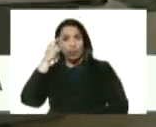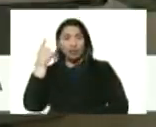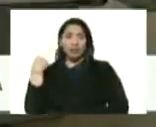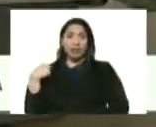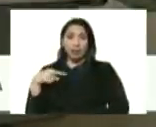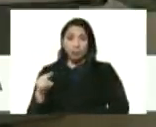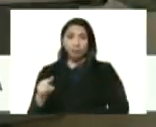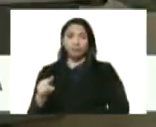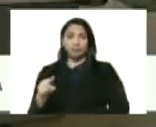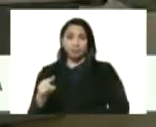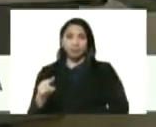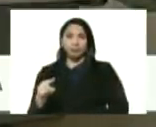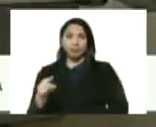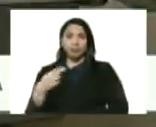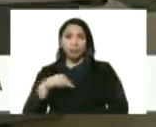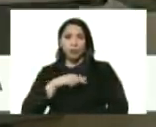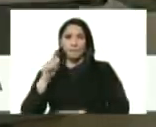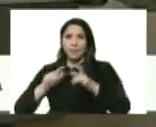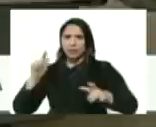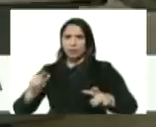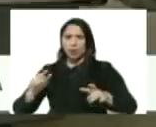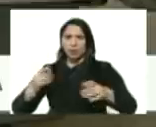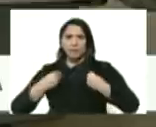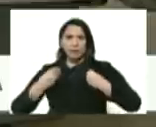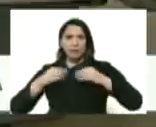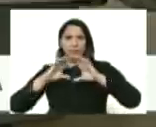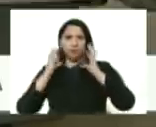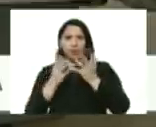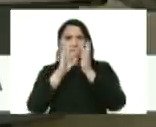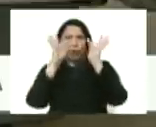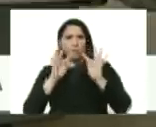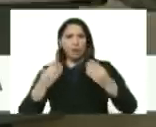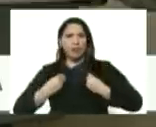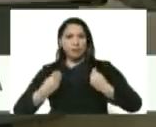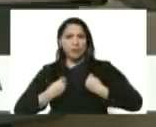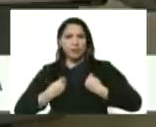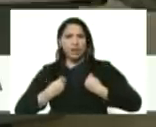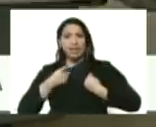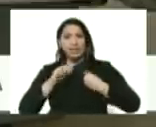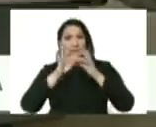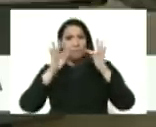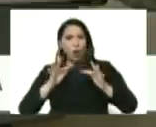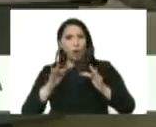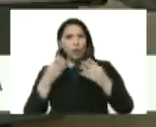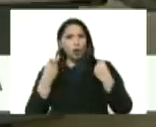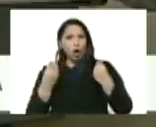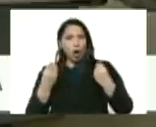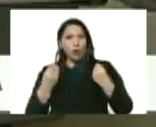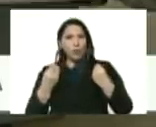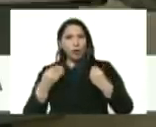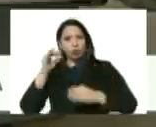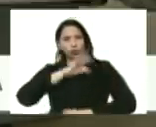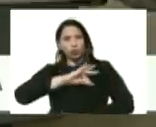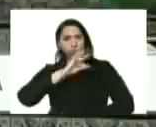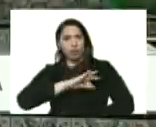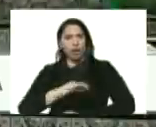los habitantes de este planeta en esta forma de vida en este modo de ser social